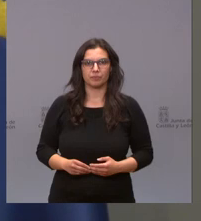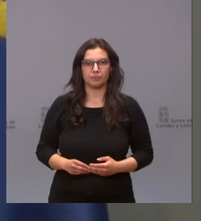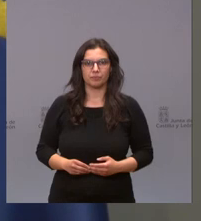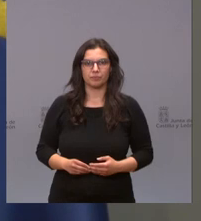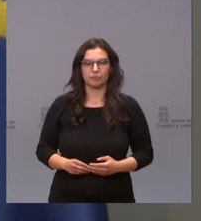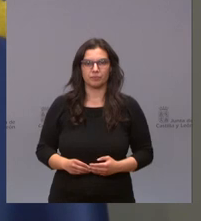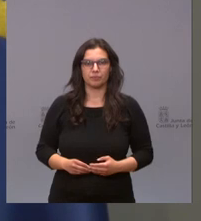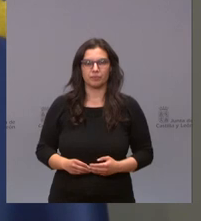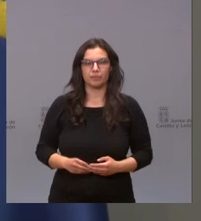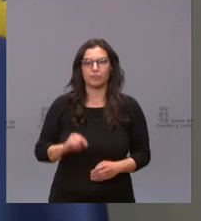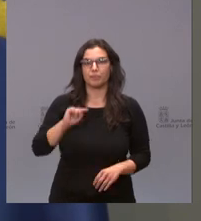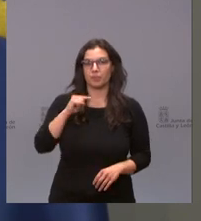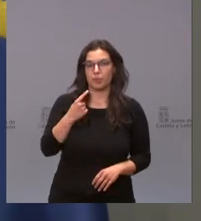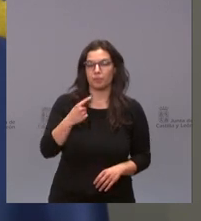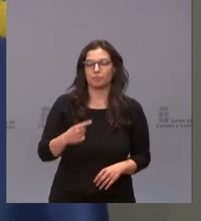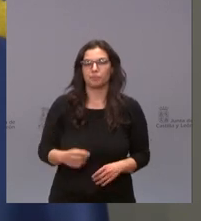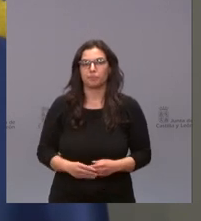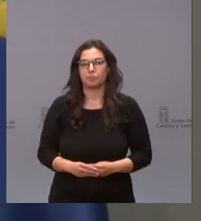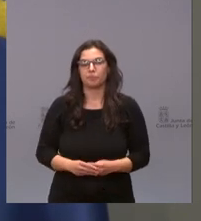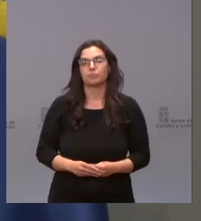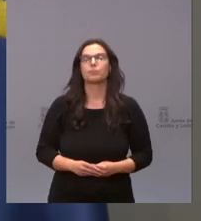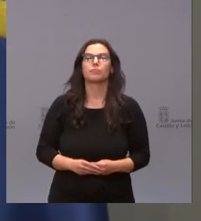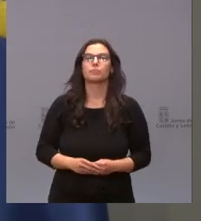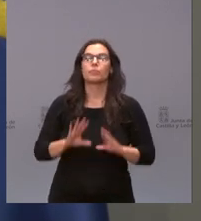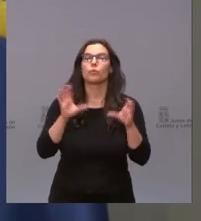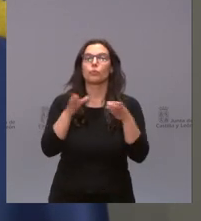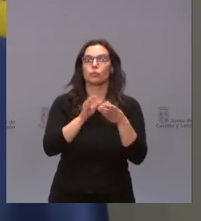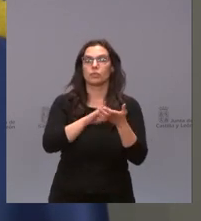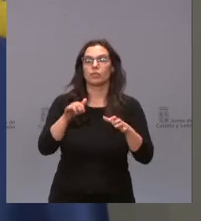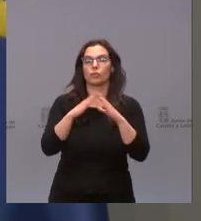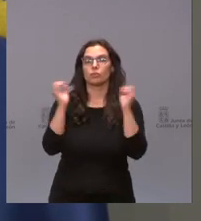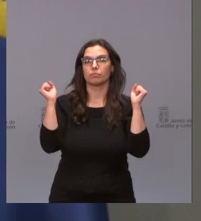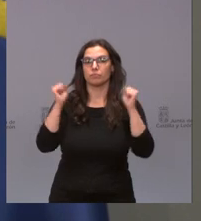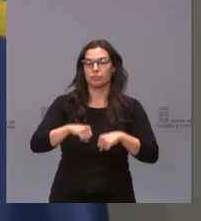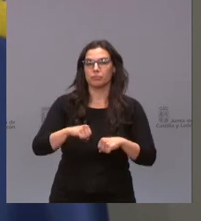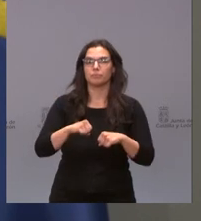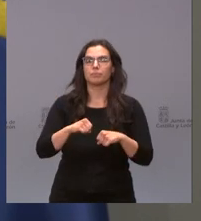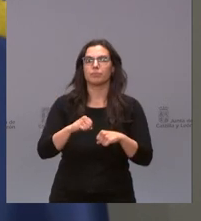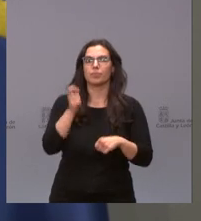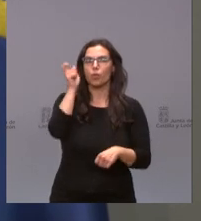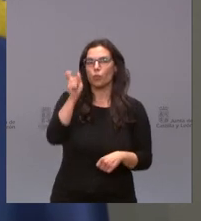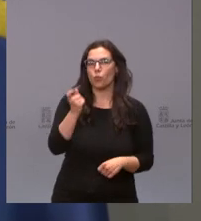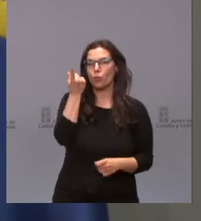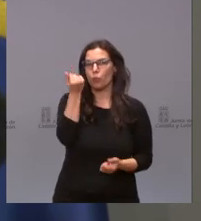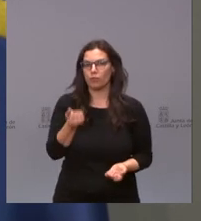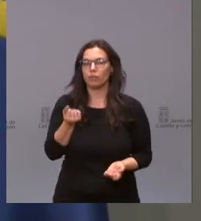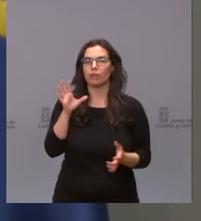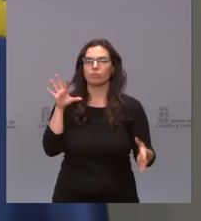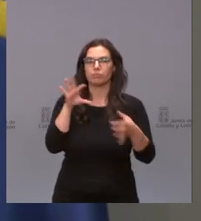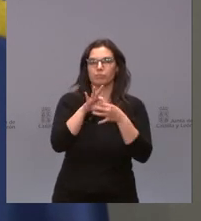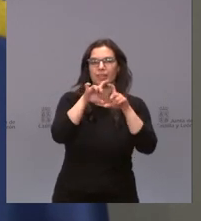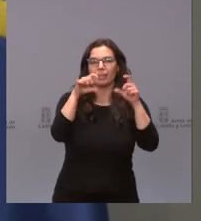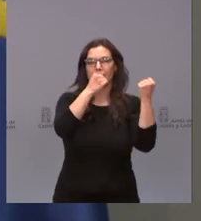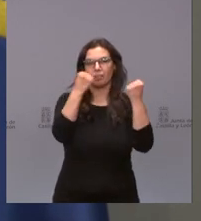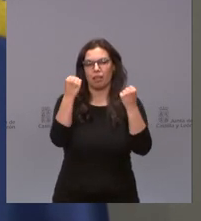Bueno, en primer lugar, la Junta acuerda las cuantías correspondientes a las entidades